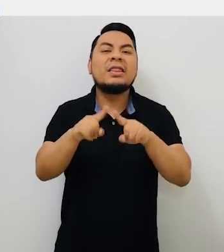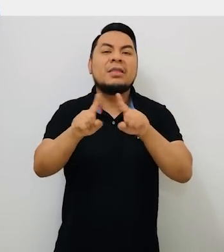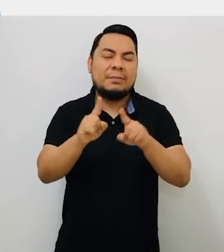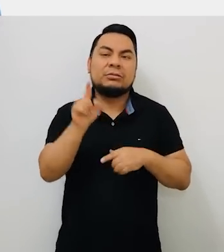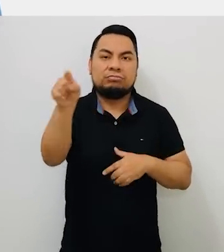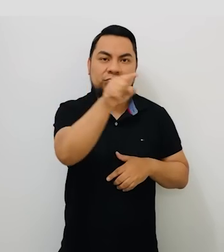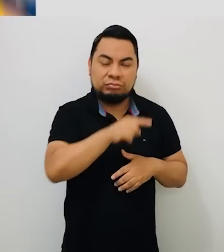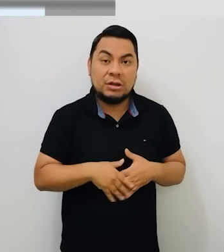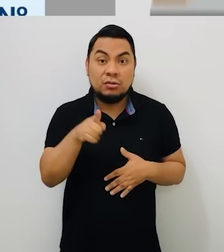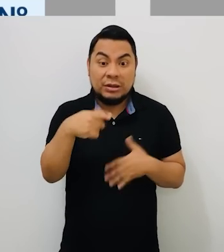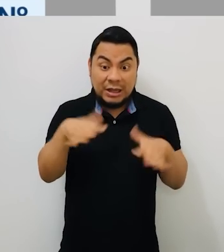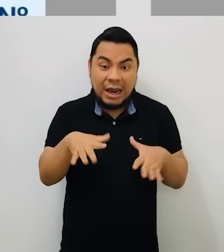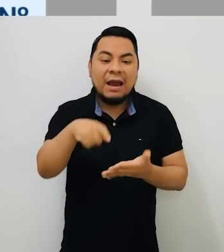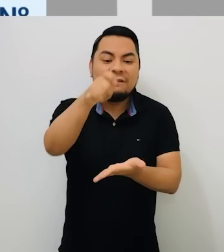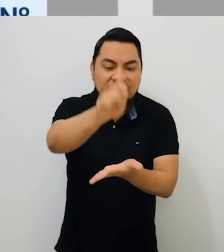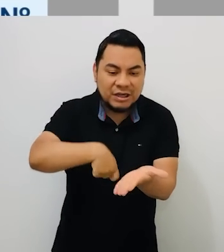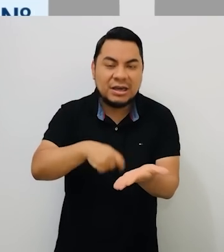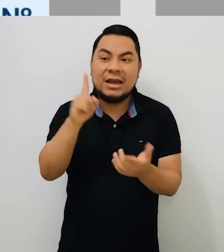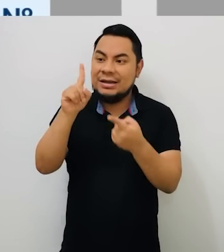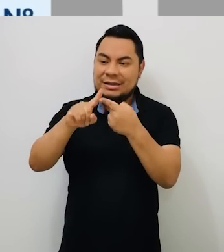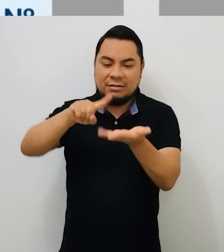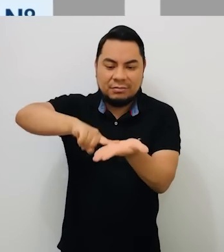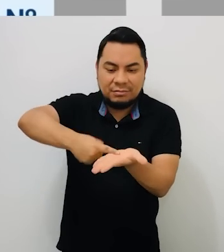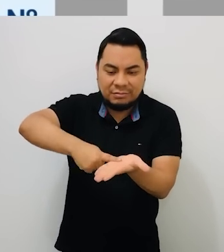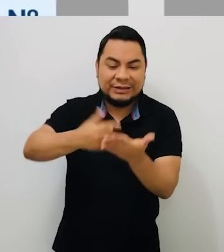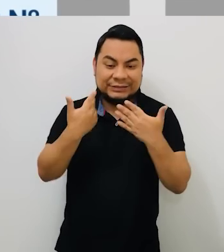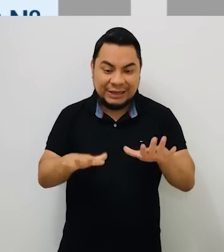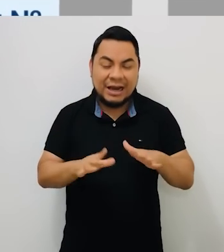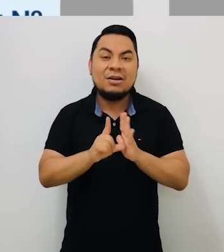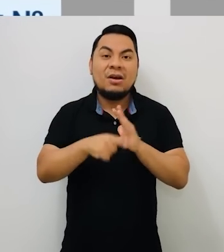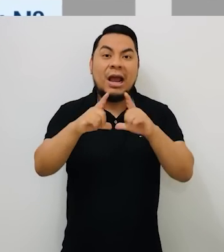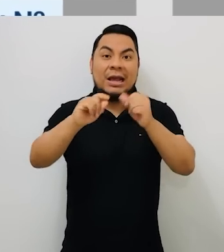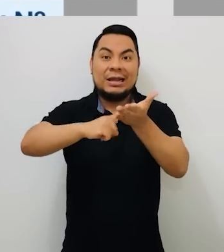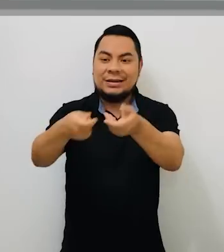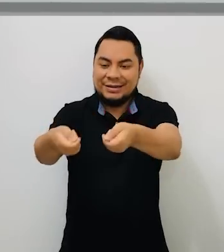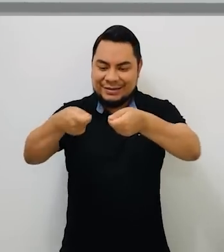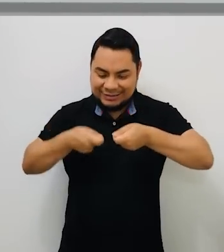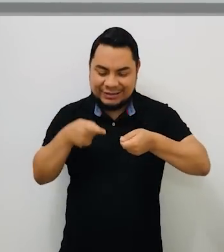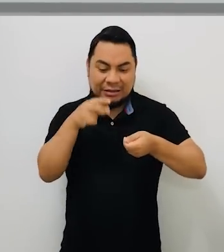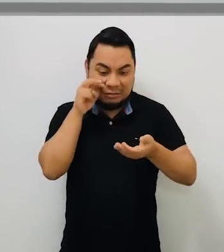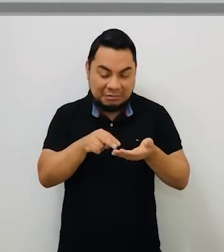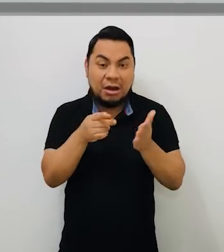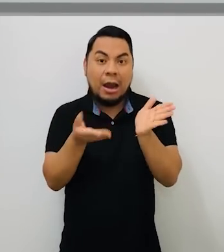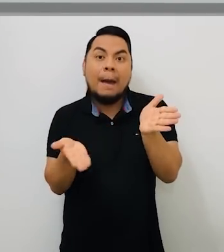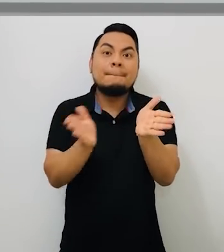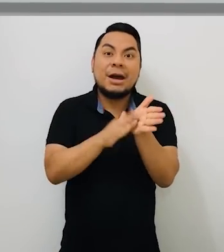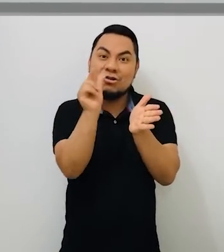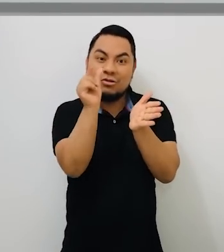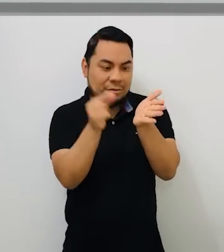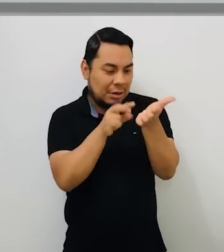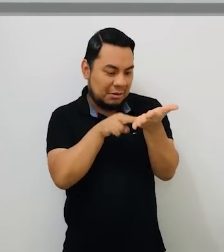ánforas correspondientes. Firma y pon tu huella en la lista de lectores. Recibe tu DNI y